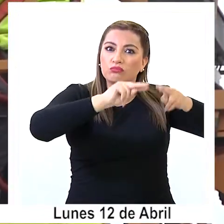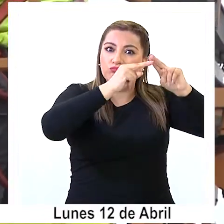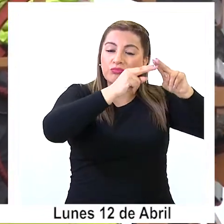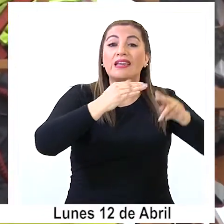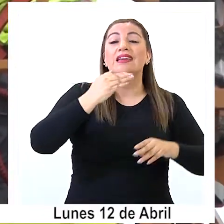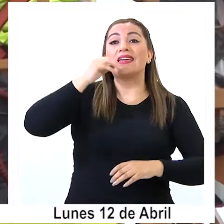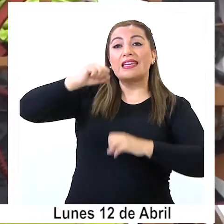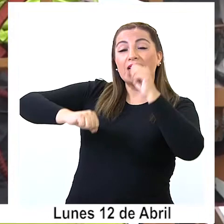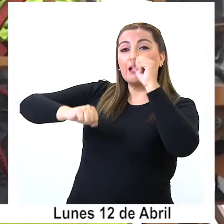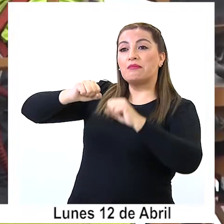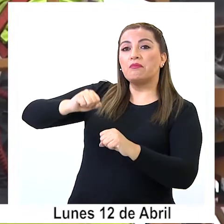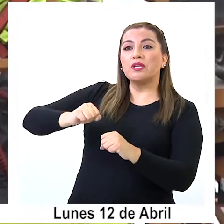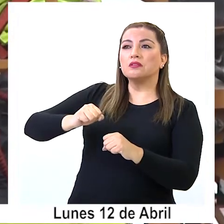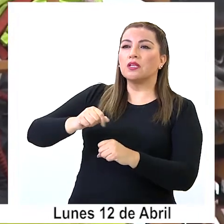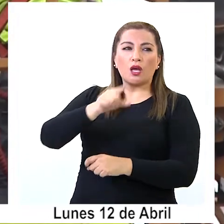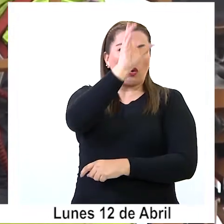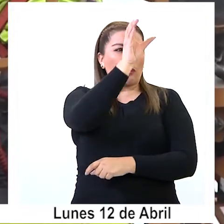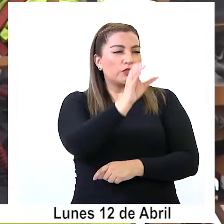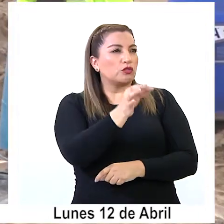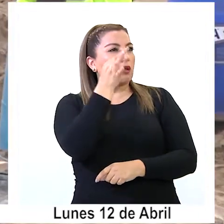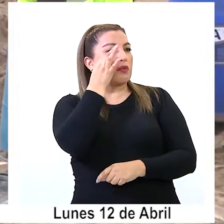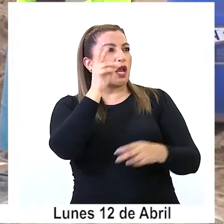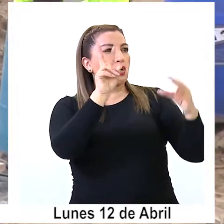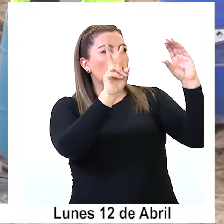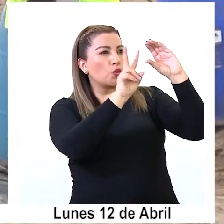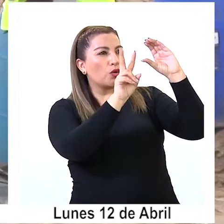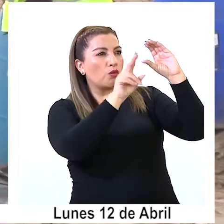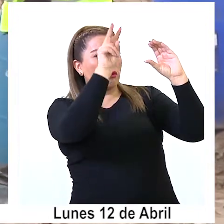empresas podrán ver su perfil en línea. www